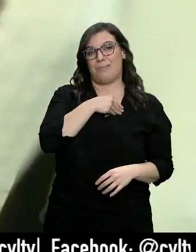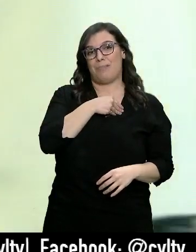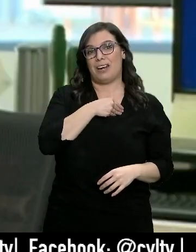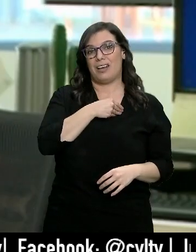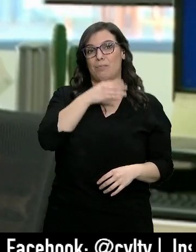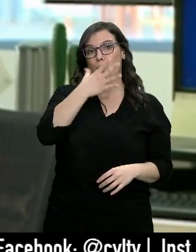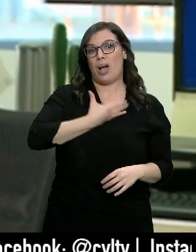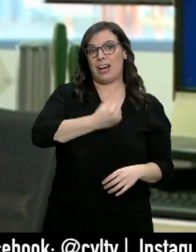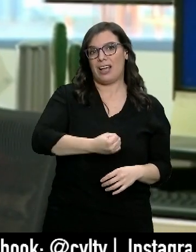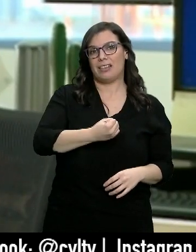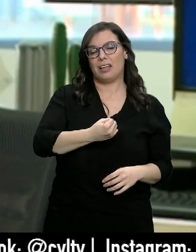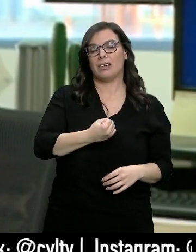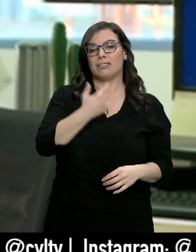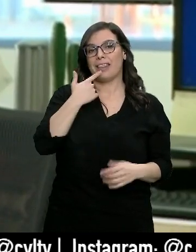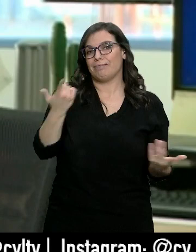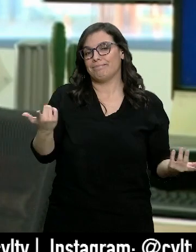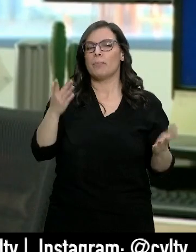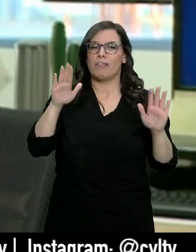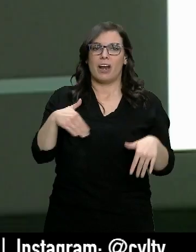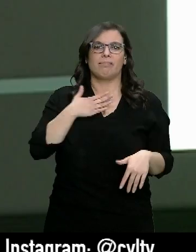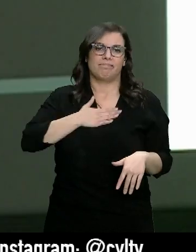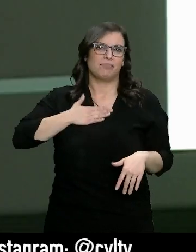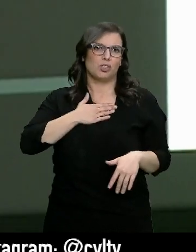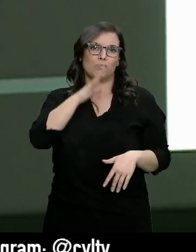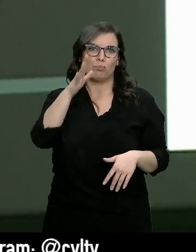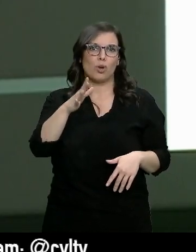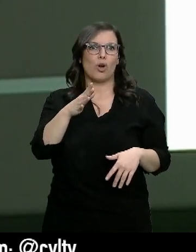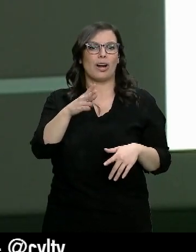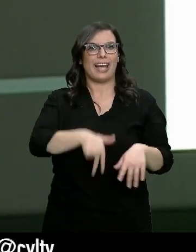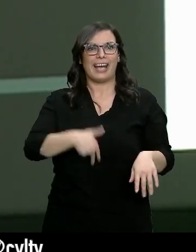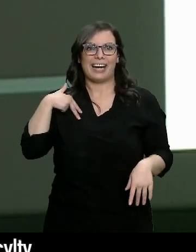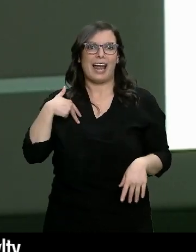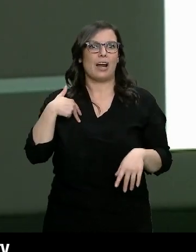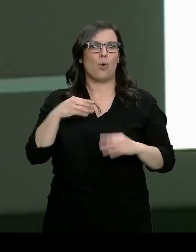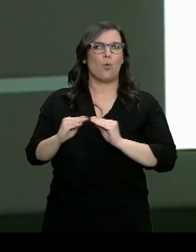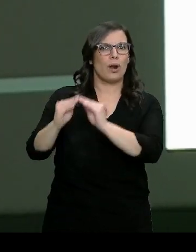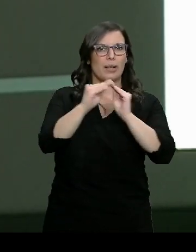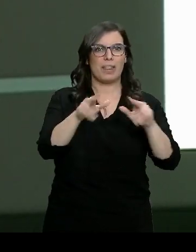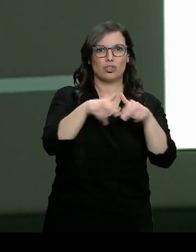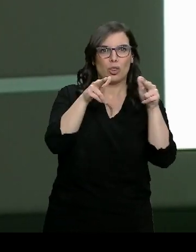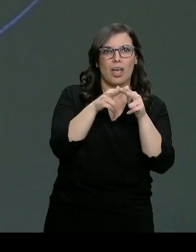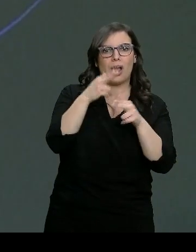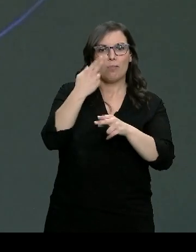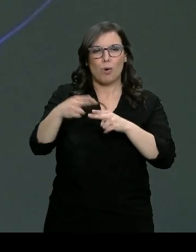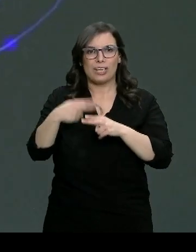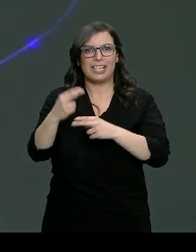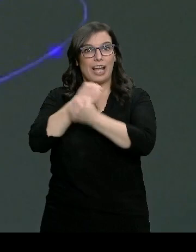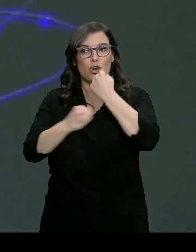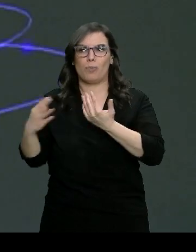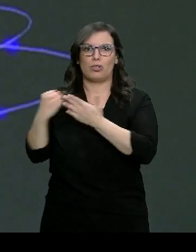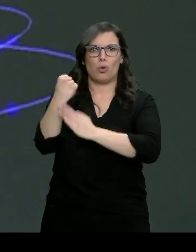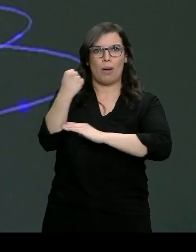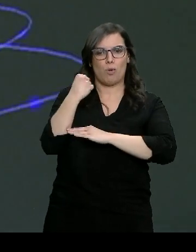elegida, pero en un comunicado dice estar satisfecho por la unanimidad social, política y económica lograda en torno a la candidatura.